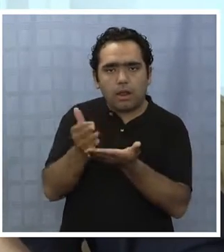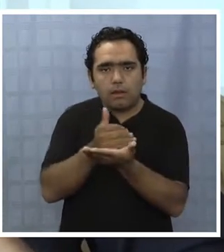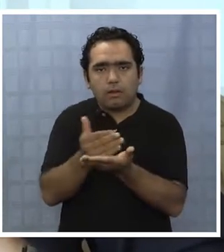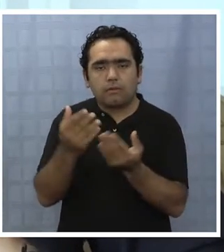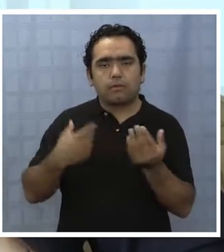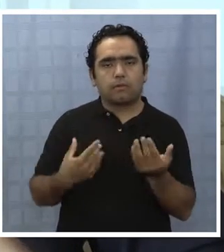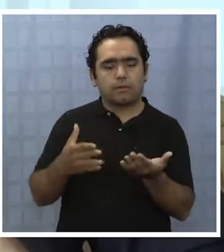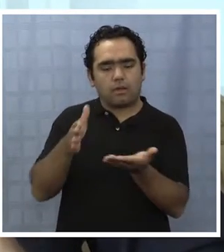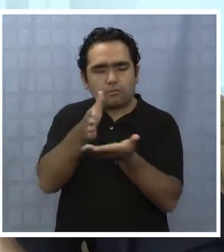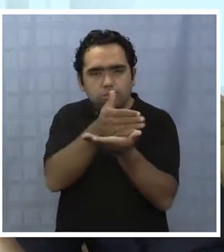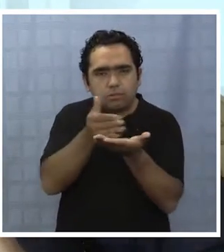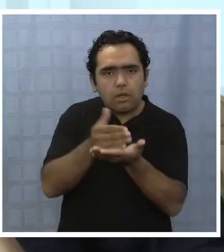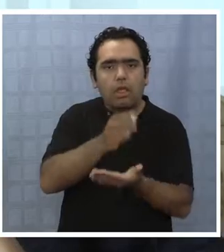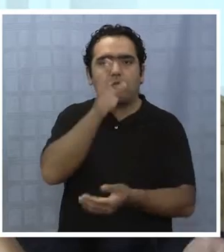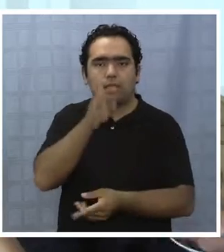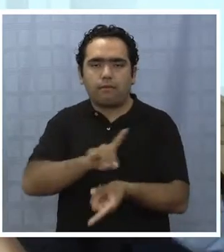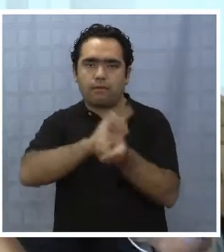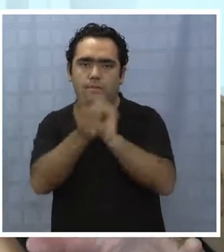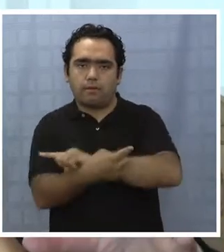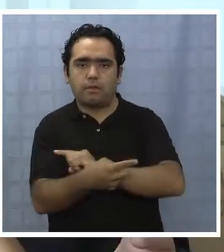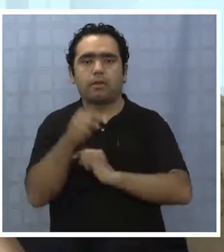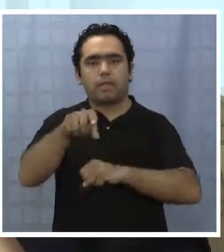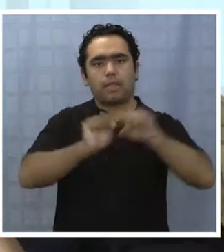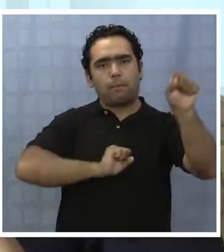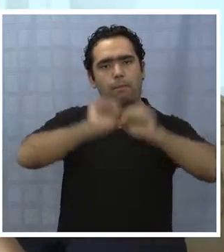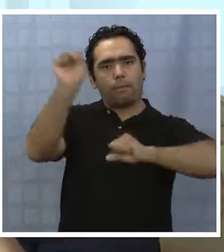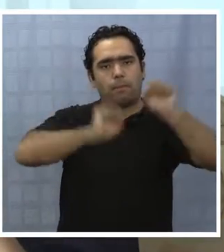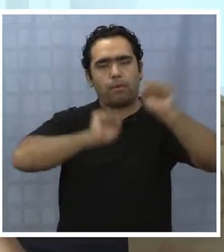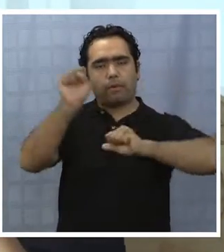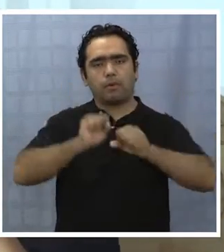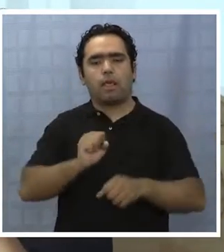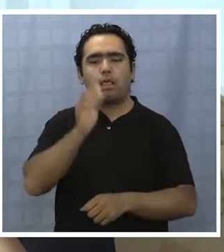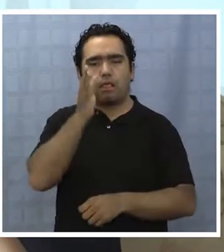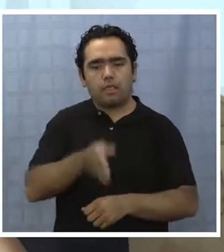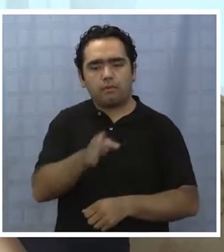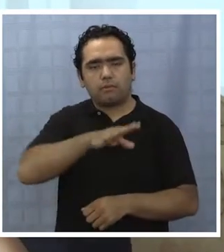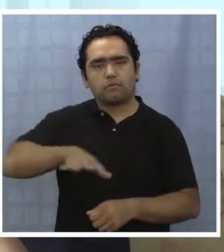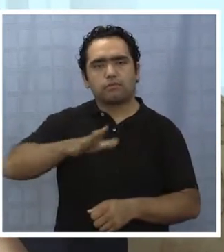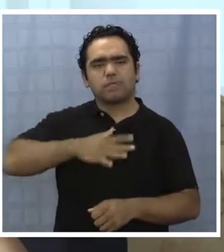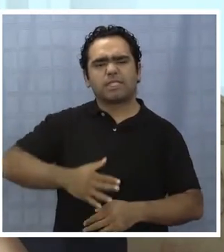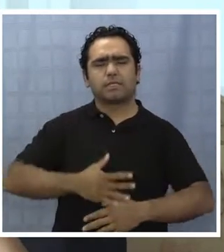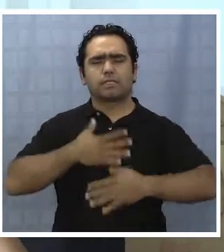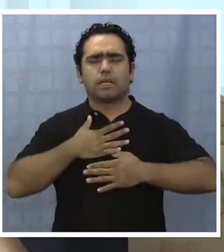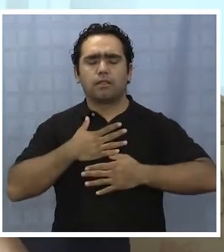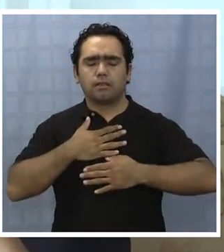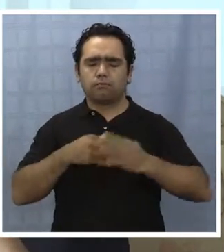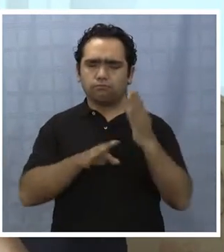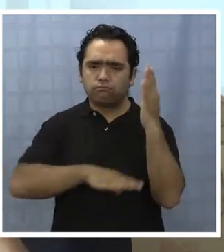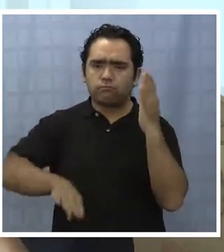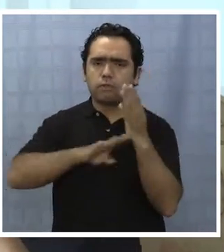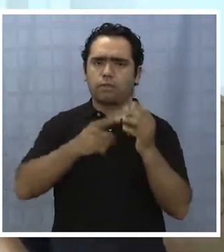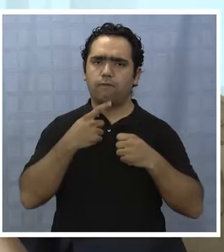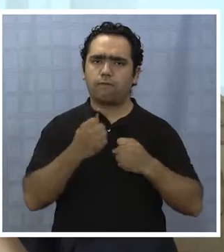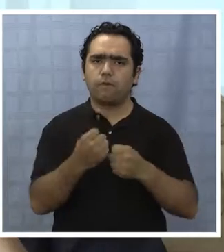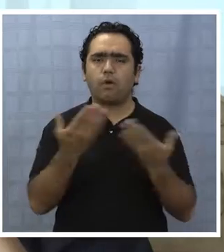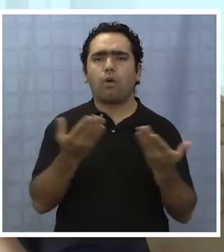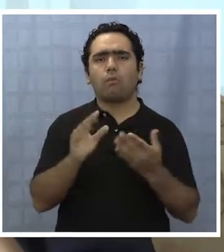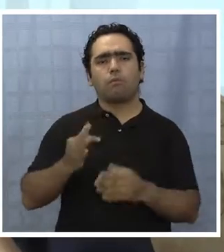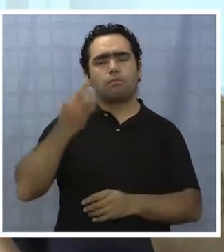reguladores, tiene que cambiar. Pero lo importante es que esta política sienta las bases, define cómo debieran ser los cambios